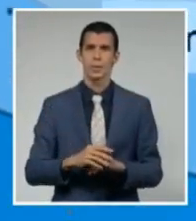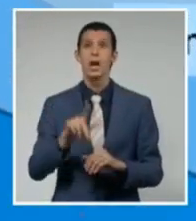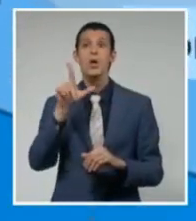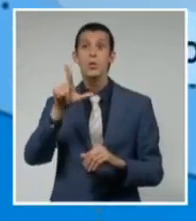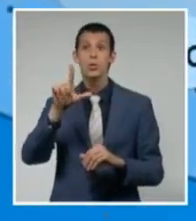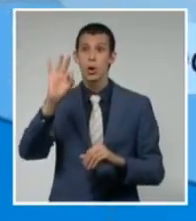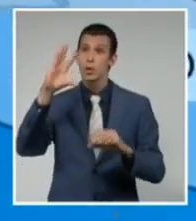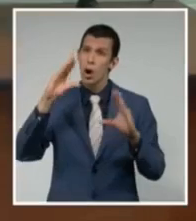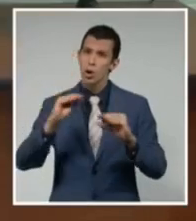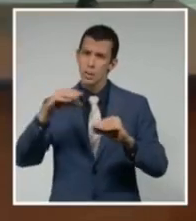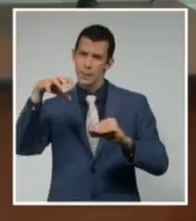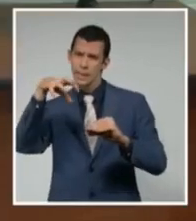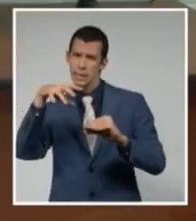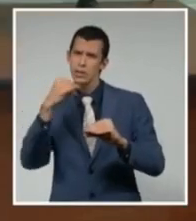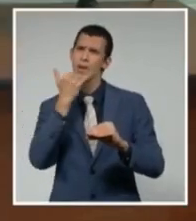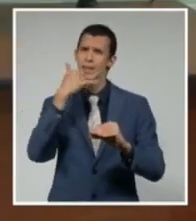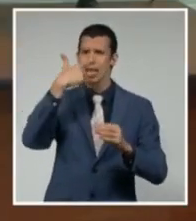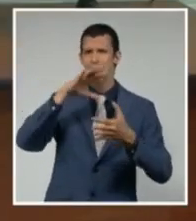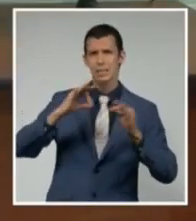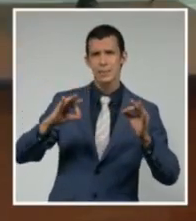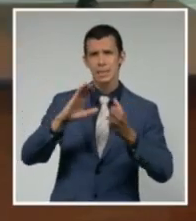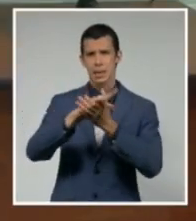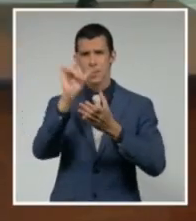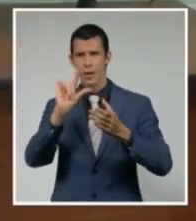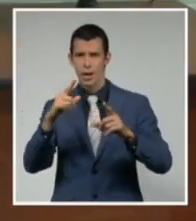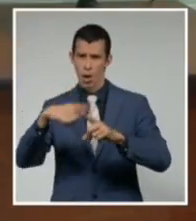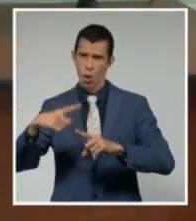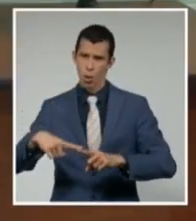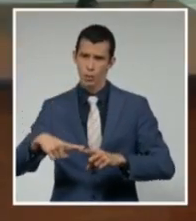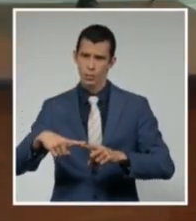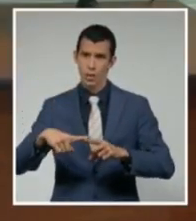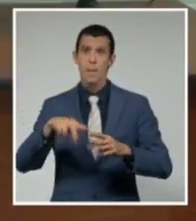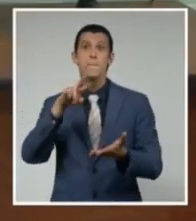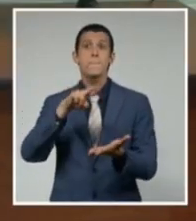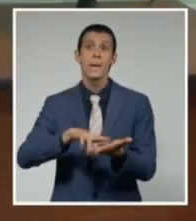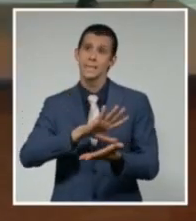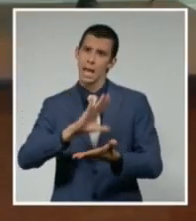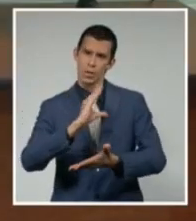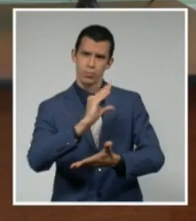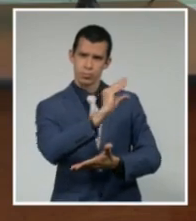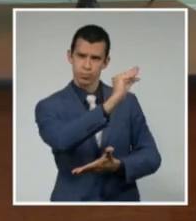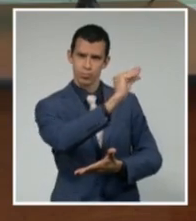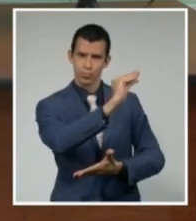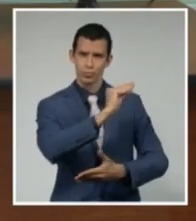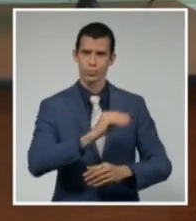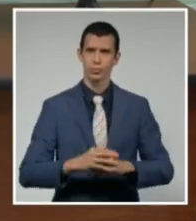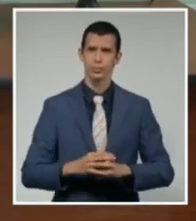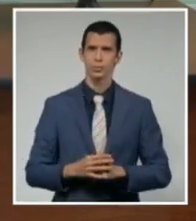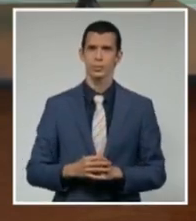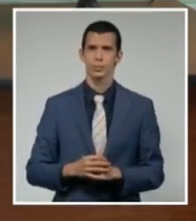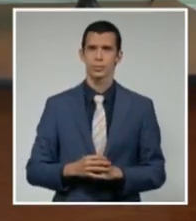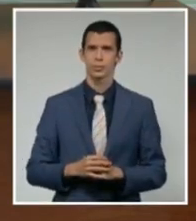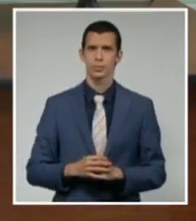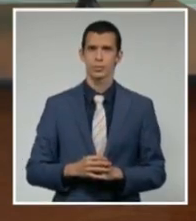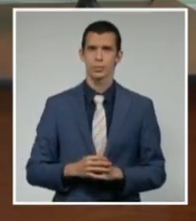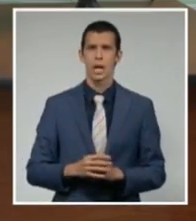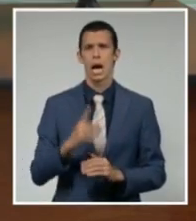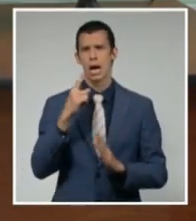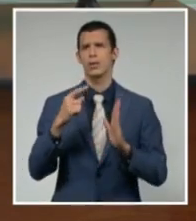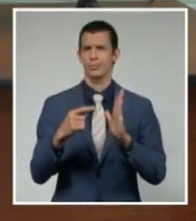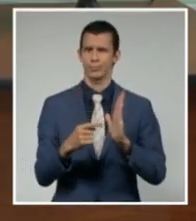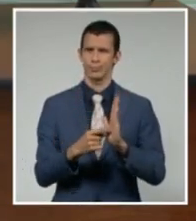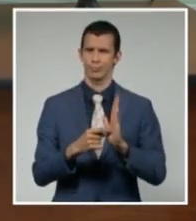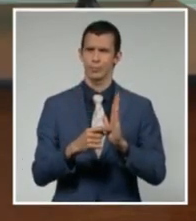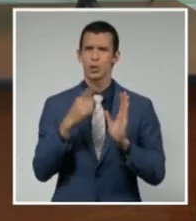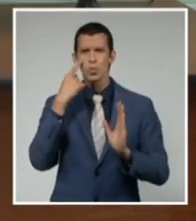abandono en nuestro territorio nacional. Pero una tormenta tropical, igual que un huracán, no es un punto.